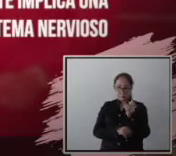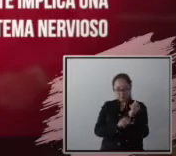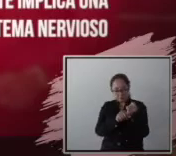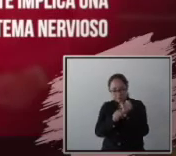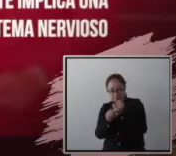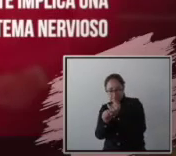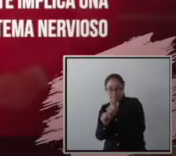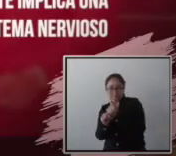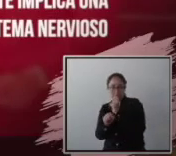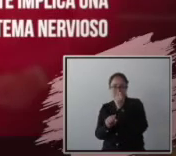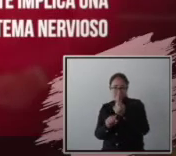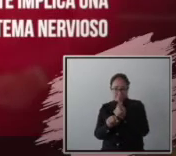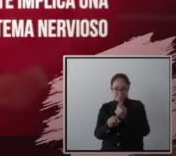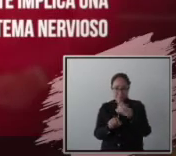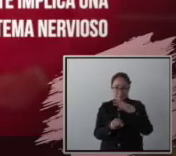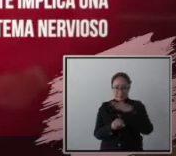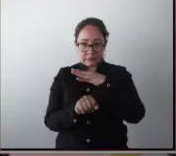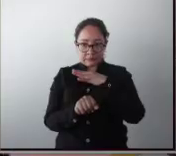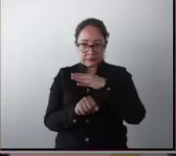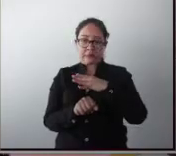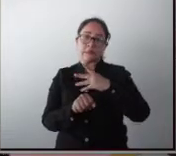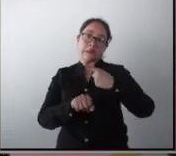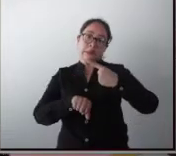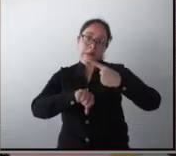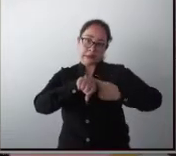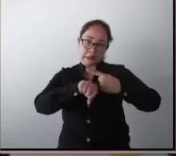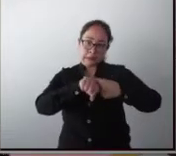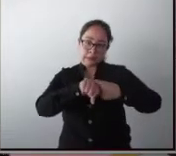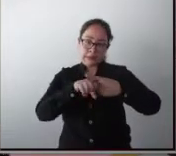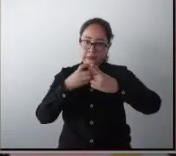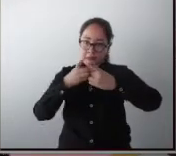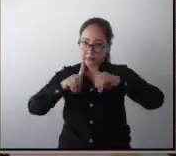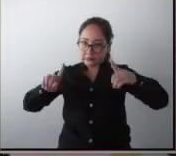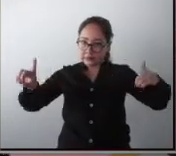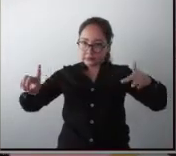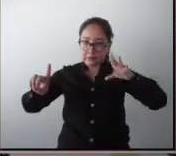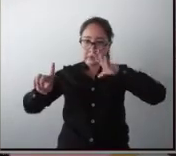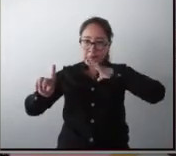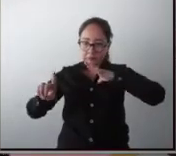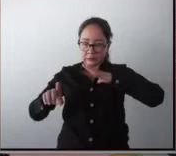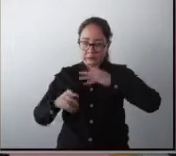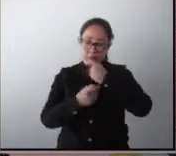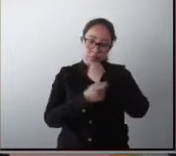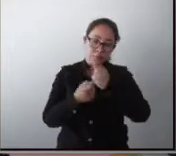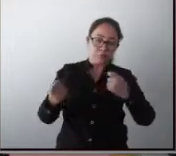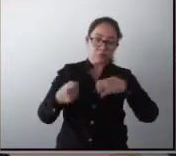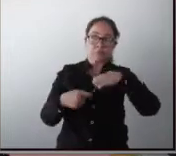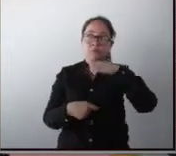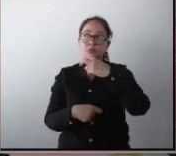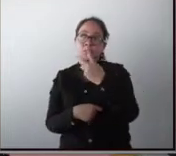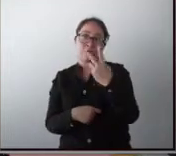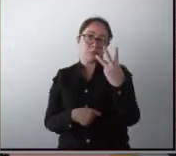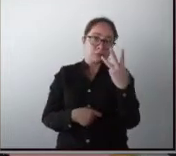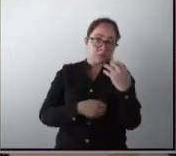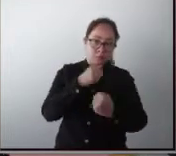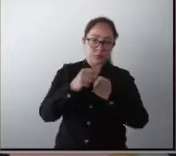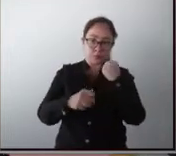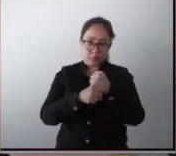como un padecimiento del desarrollo que se manifiesta en niños entre los 2 y 3 años de edad,